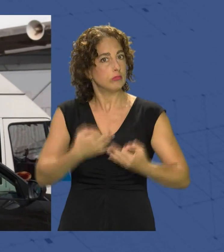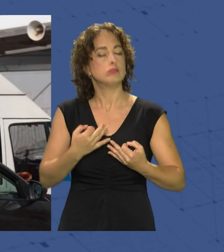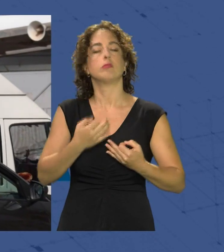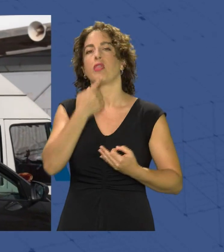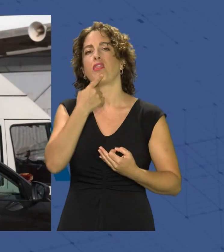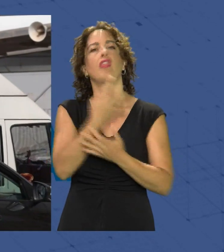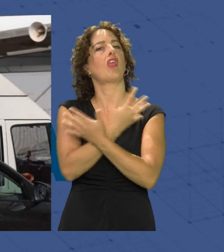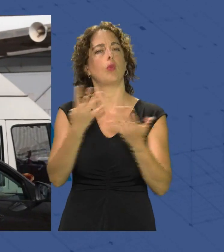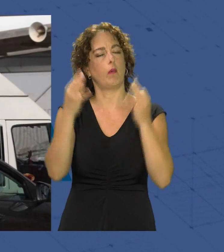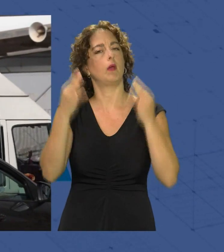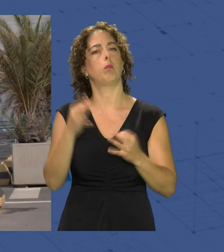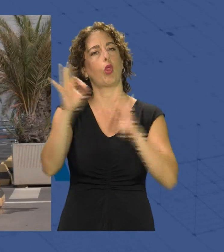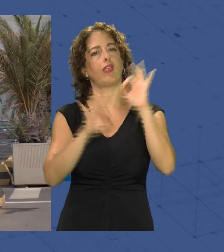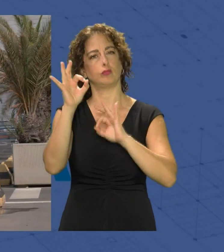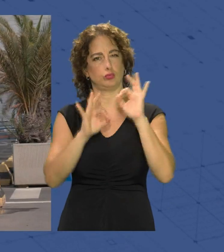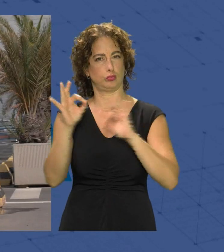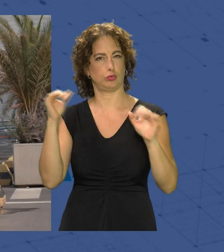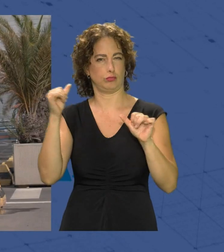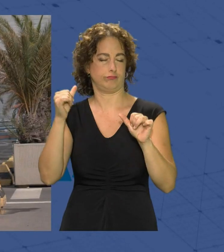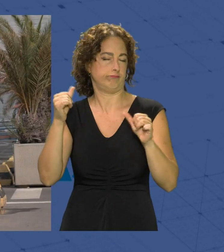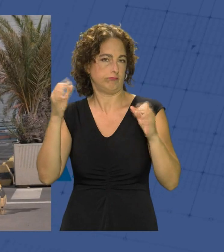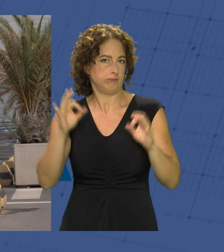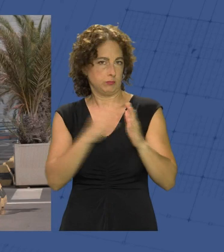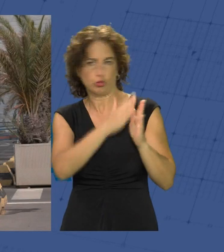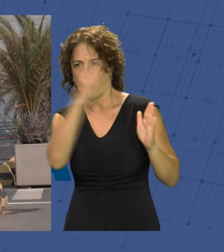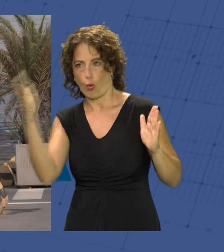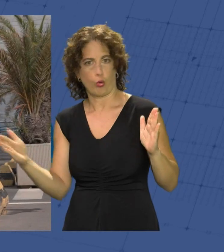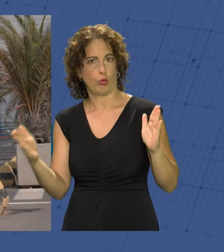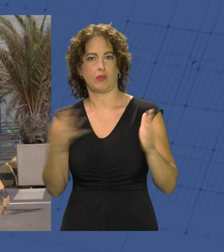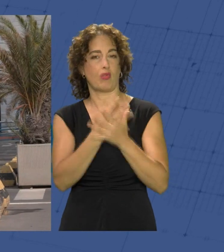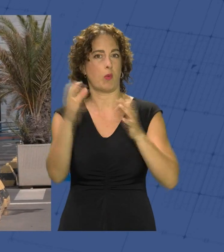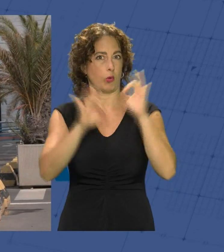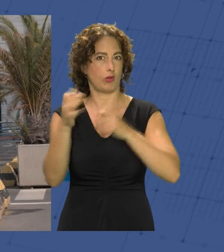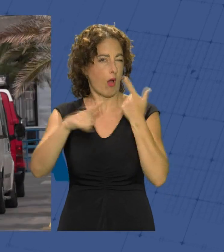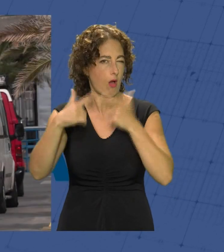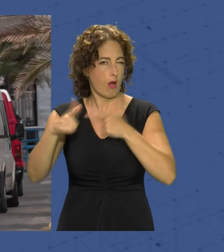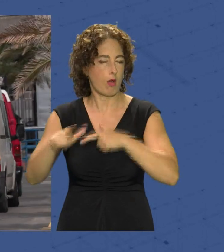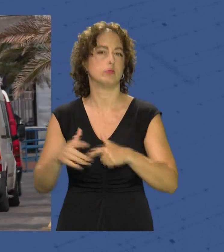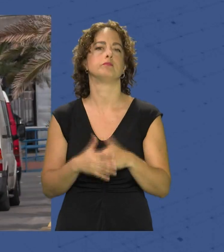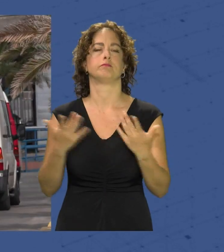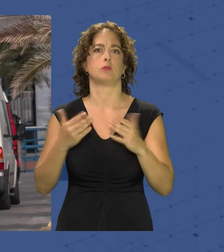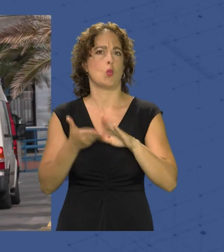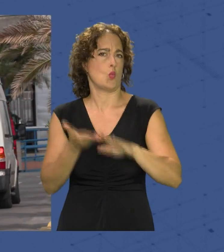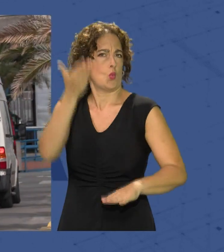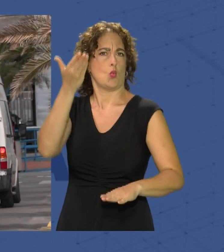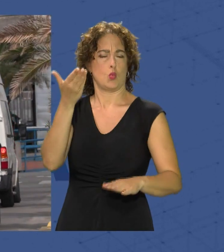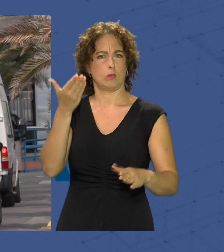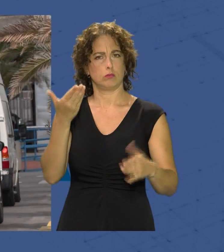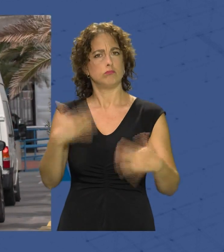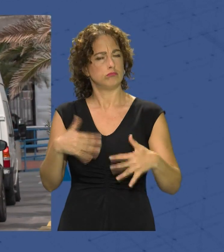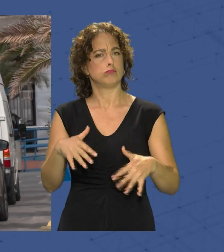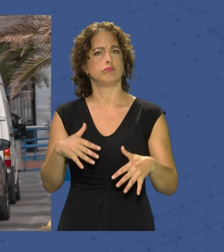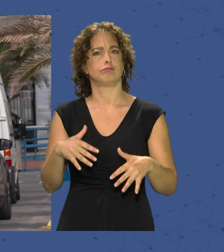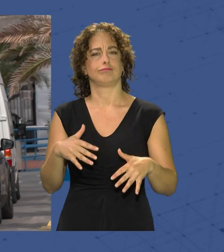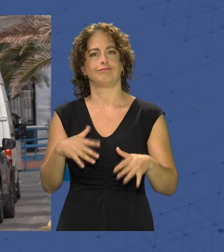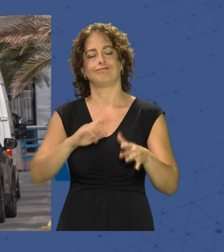el 19% de toda la operación Paso del Estrecho. Un incremento exponencial en términos